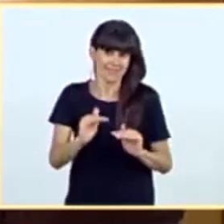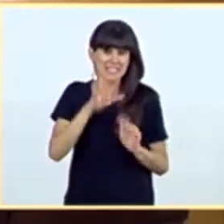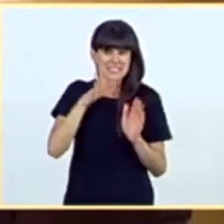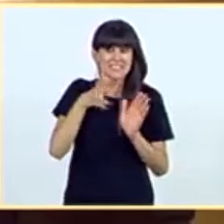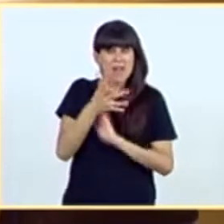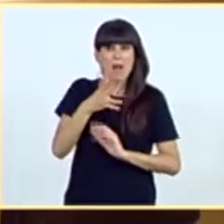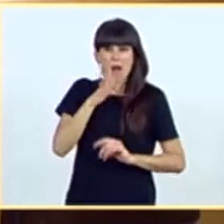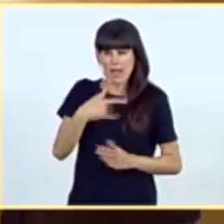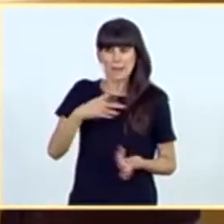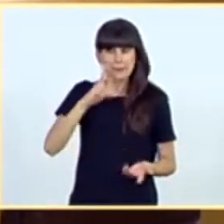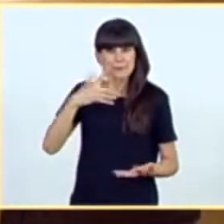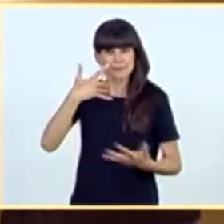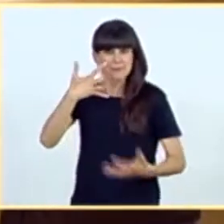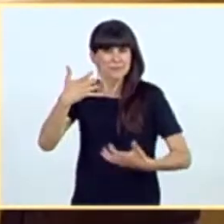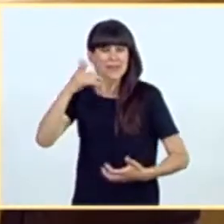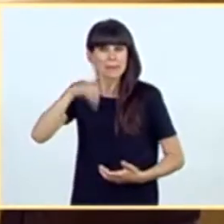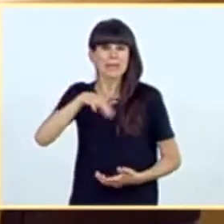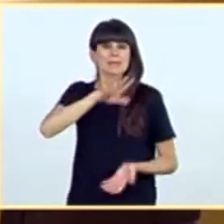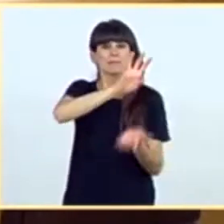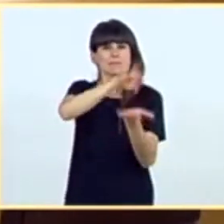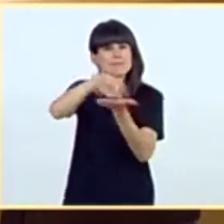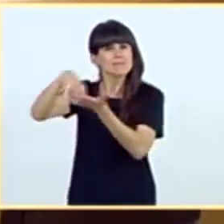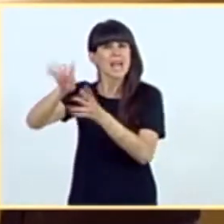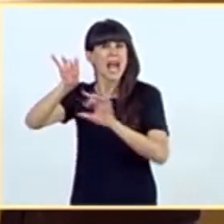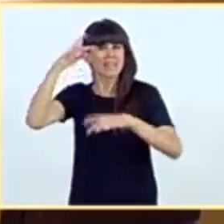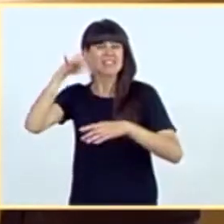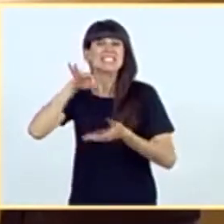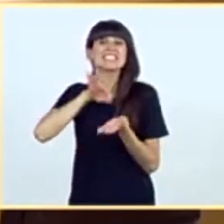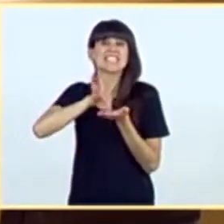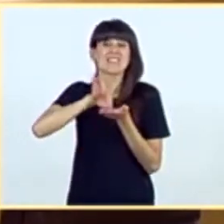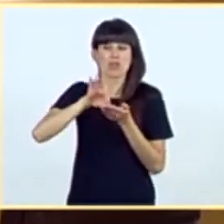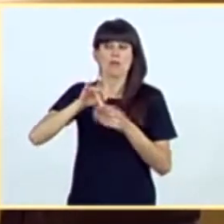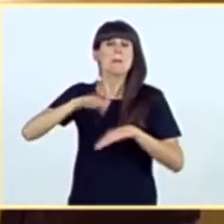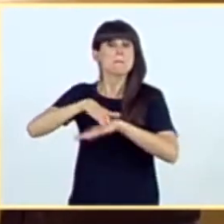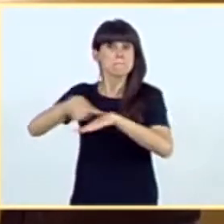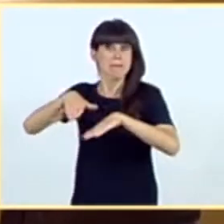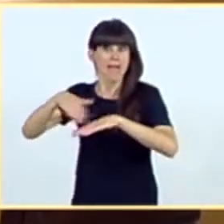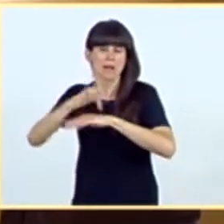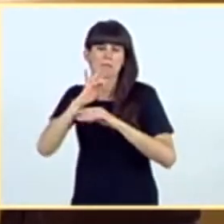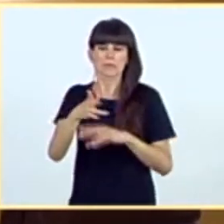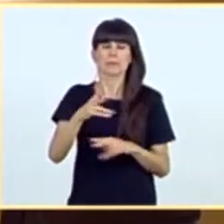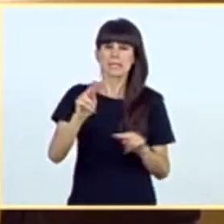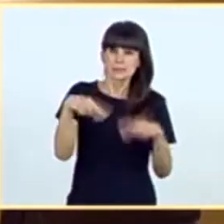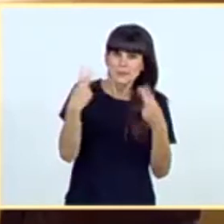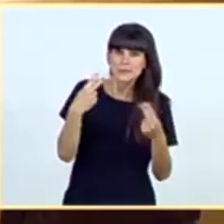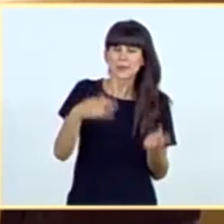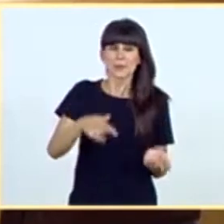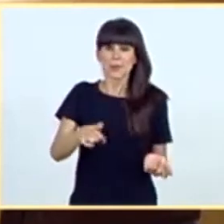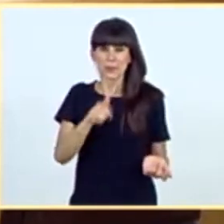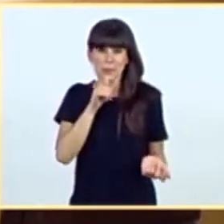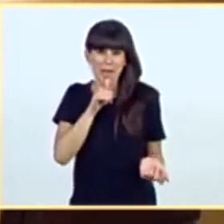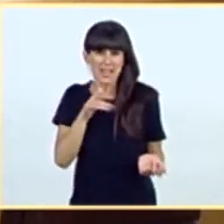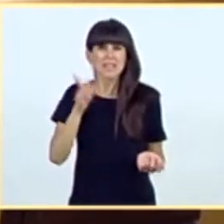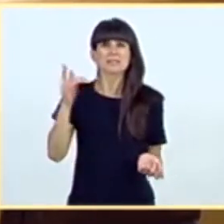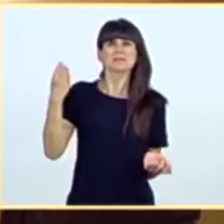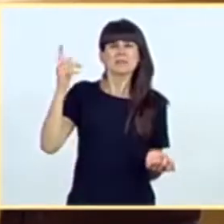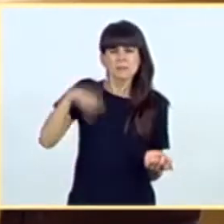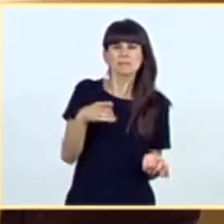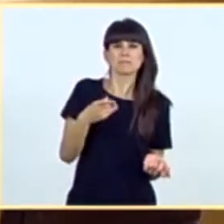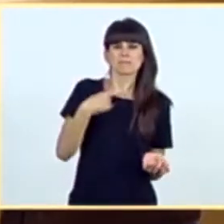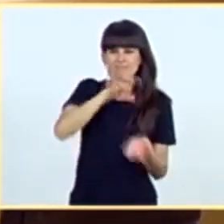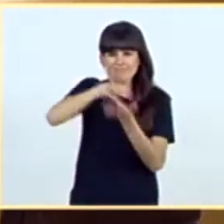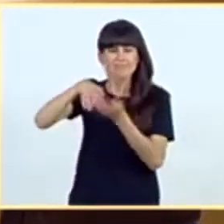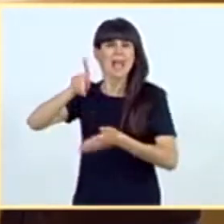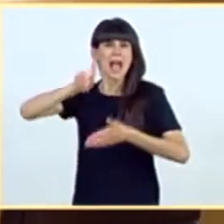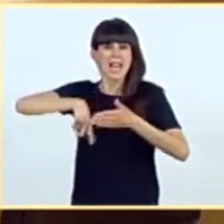se hace aún más visible en los establecimientos y actividades de servicios de la costa, restauración, bares, chiringuitos, kioscos, alquiler de